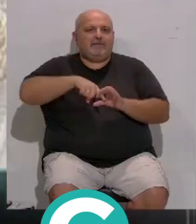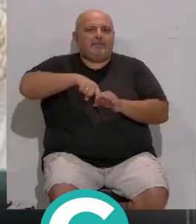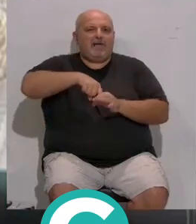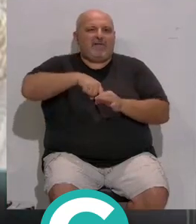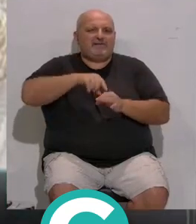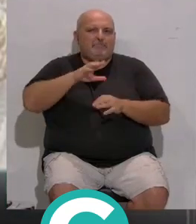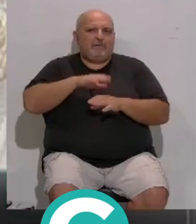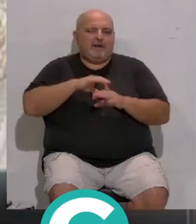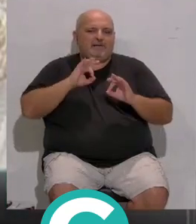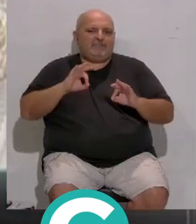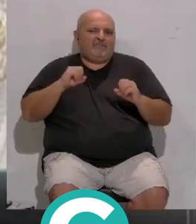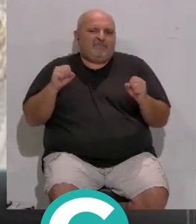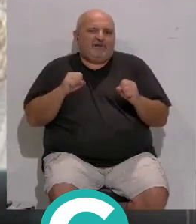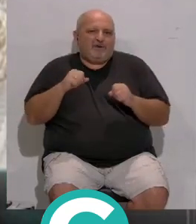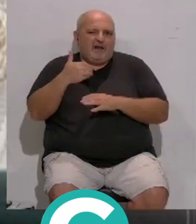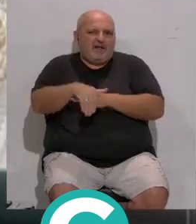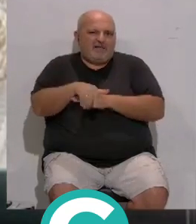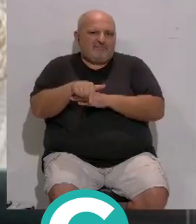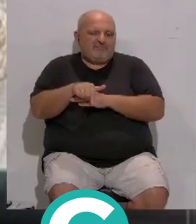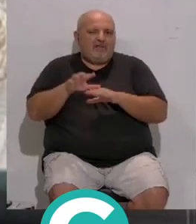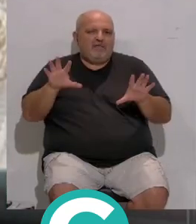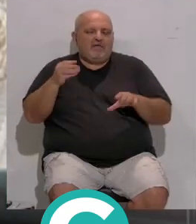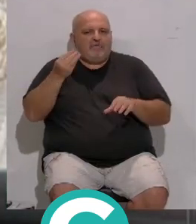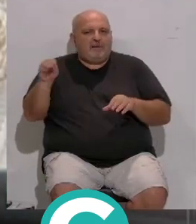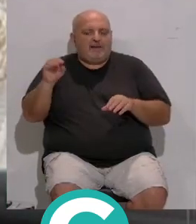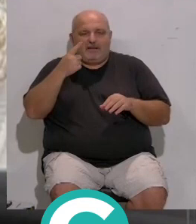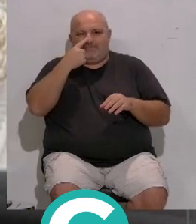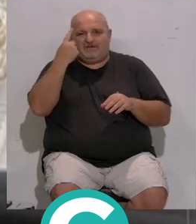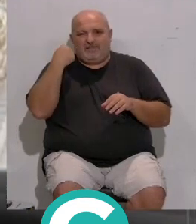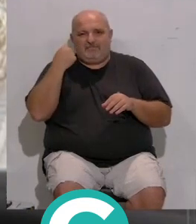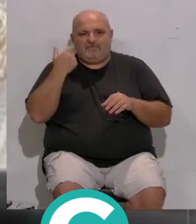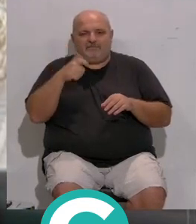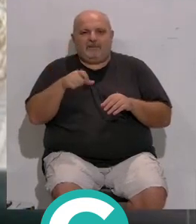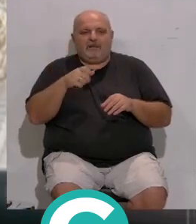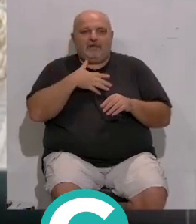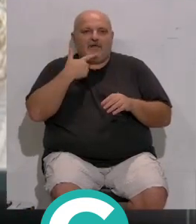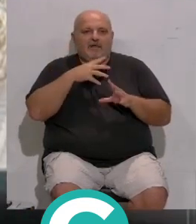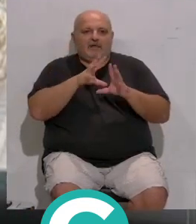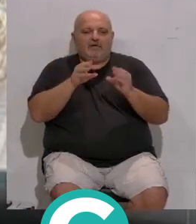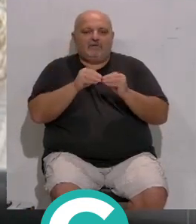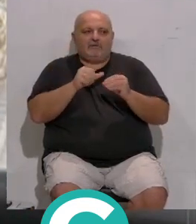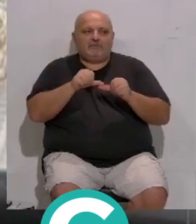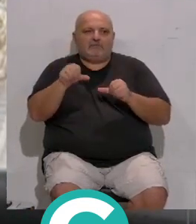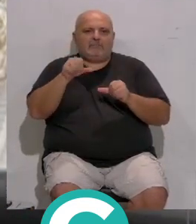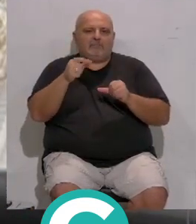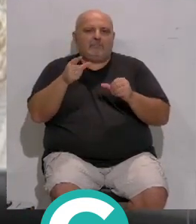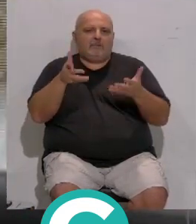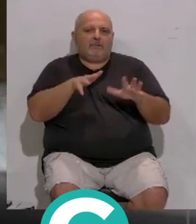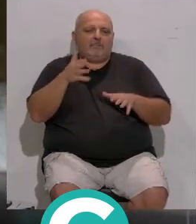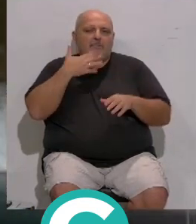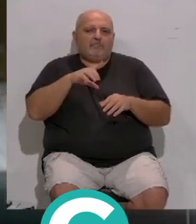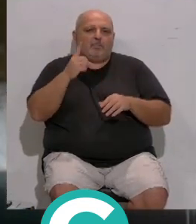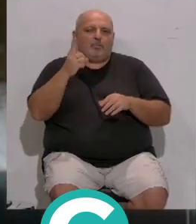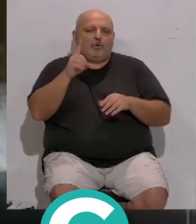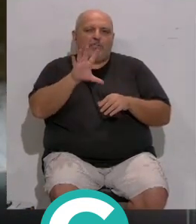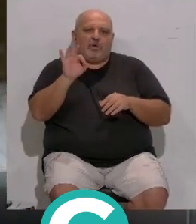extraordinarias por el frío... ...10 más que dispositivos del año pasado... ...por lo cual estamos en una suma ahora mismo... ...de más de